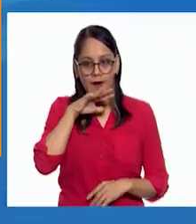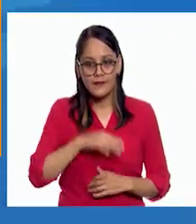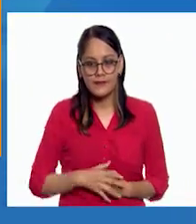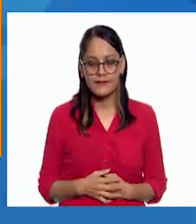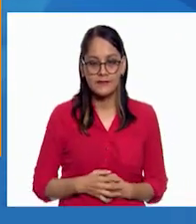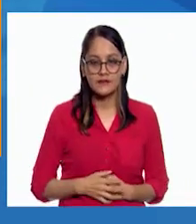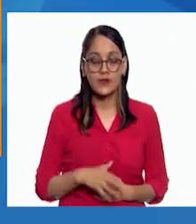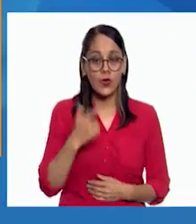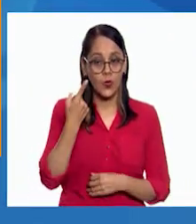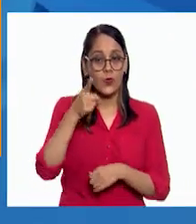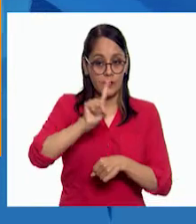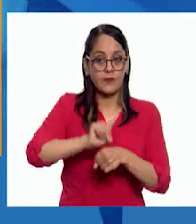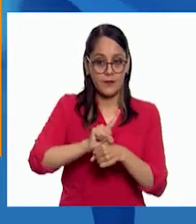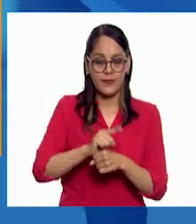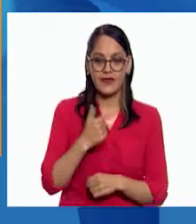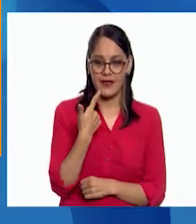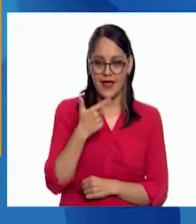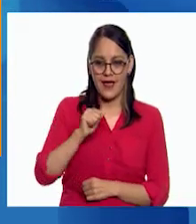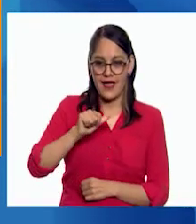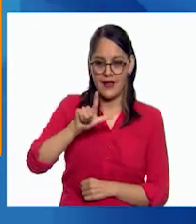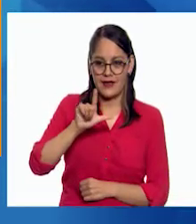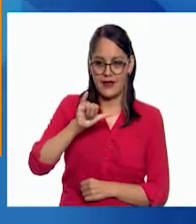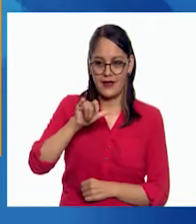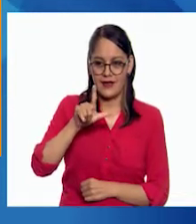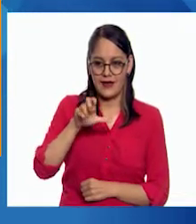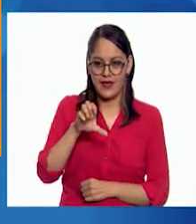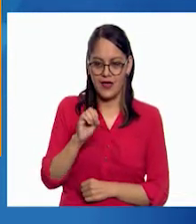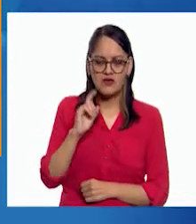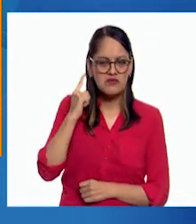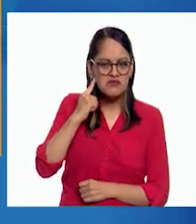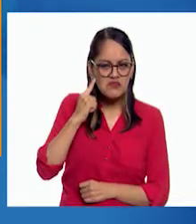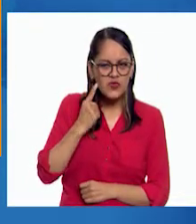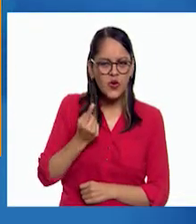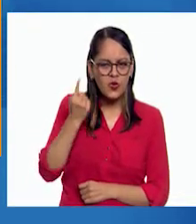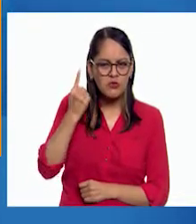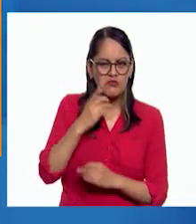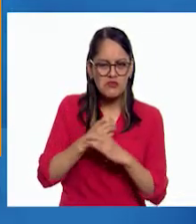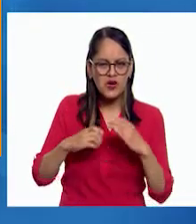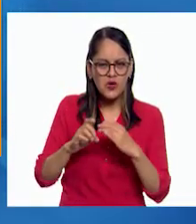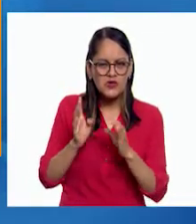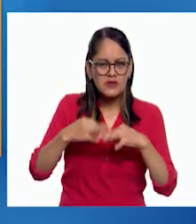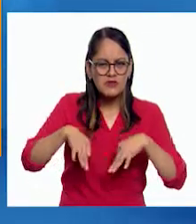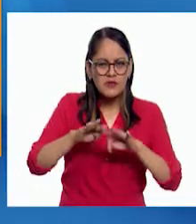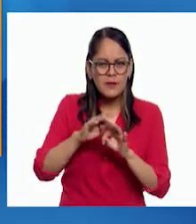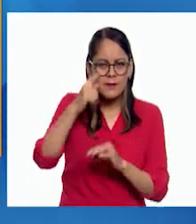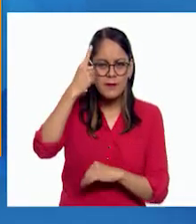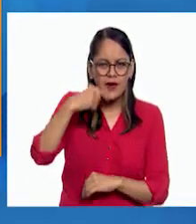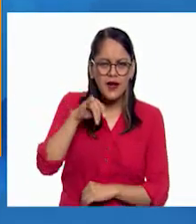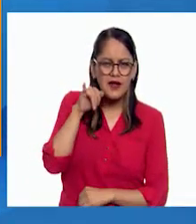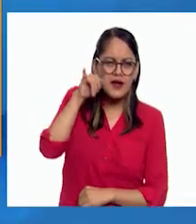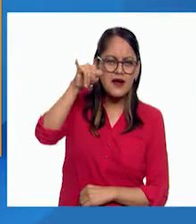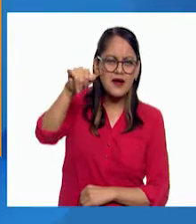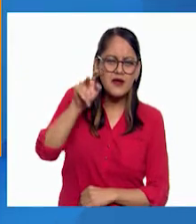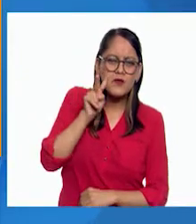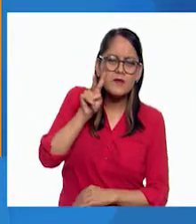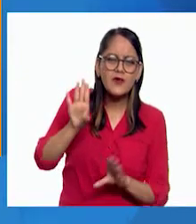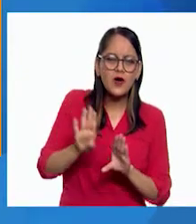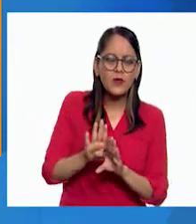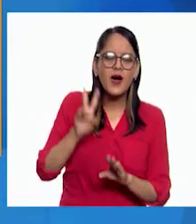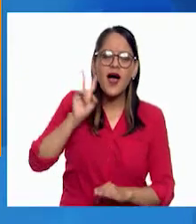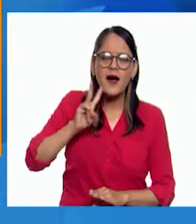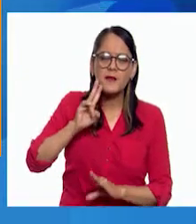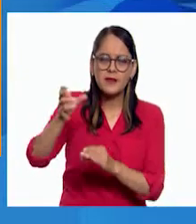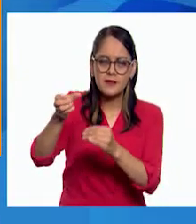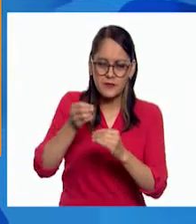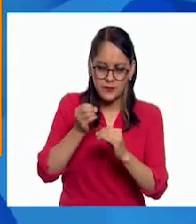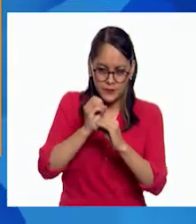Un día, Galileo escuchó hablar de un instrumento que permitía ver objetos muy lejanos, averiguó cómo funcionaba y